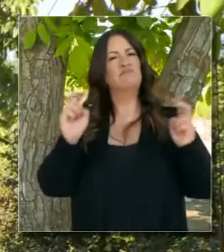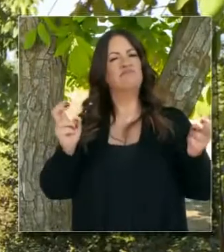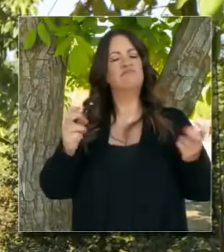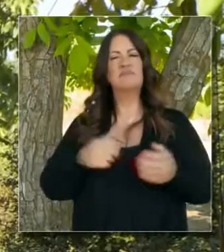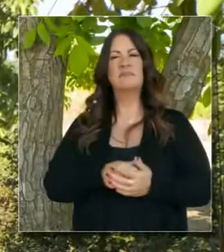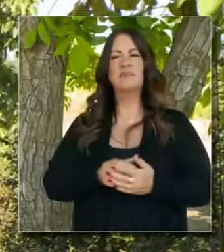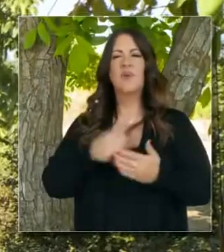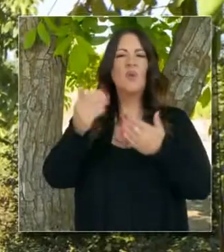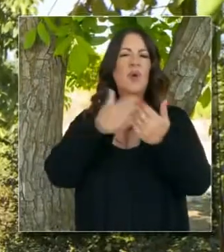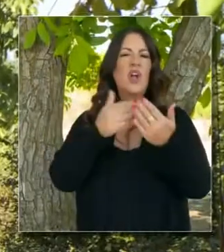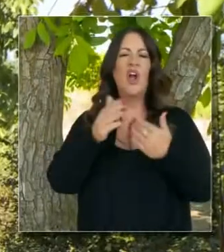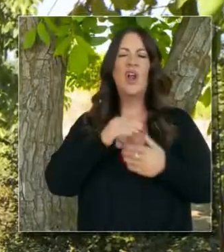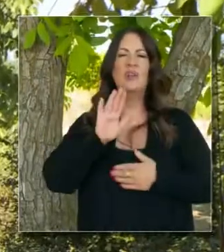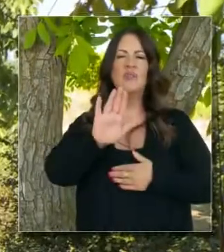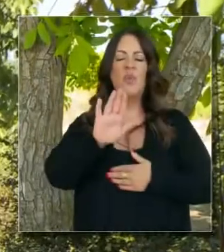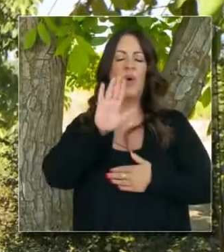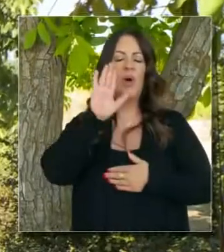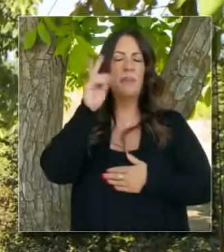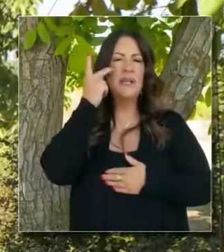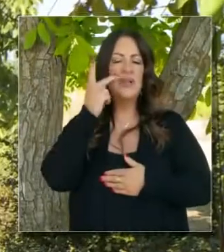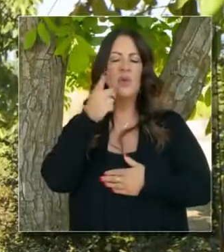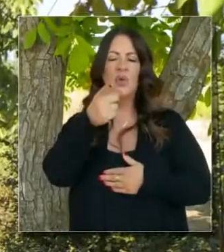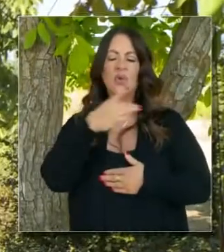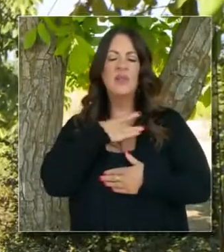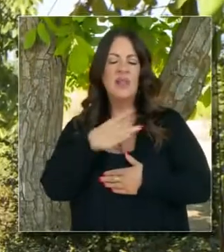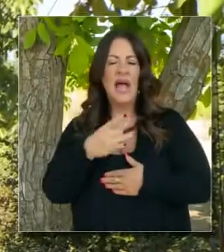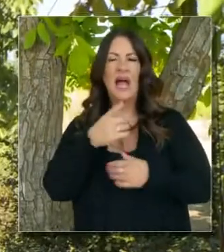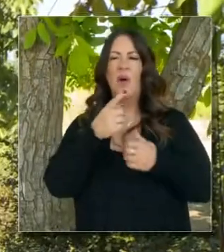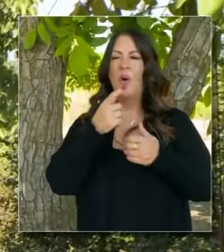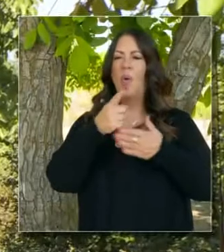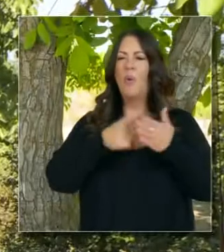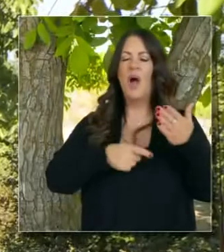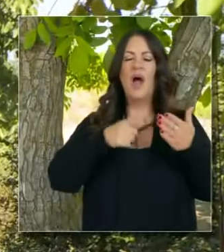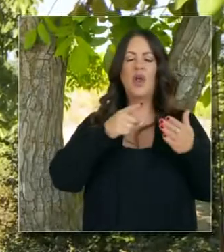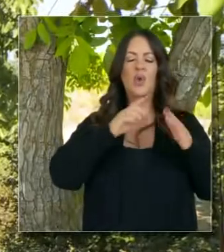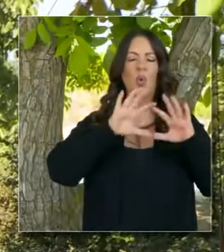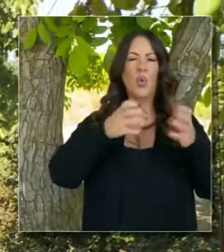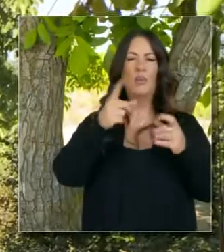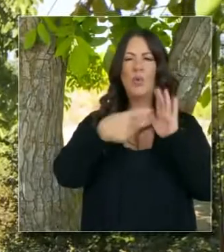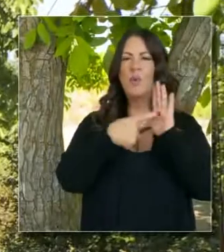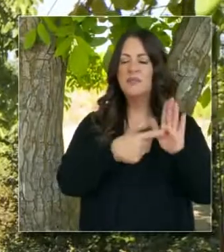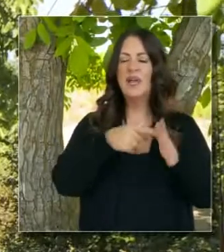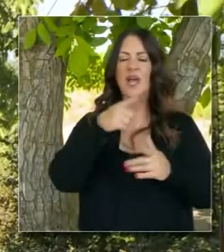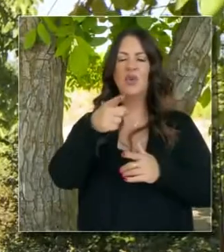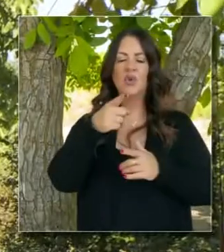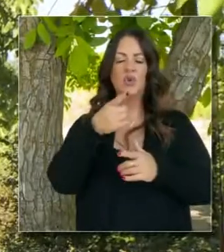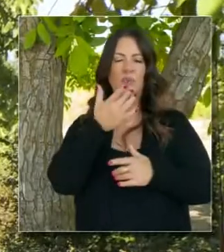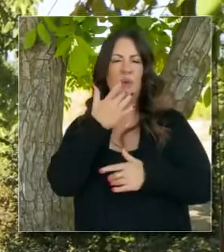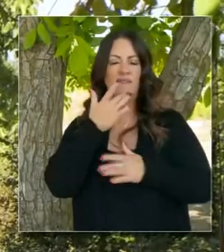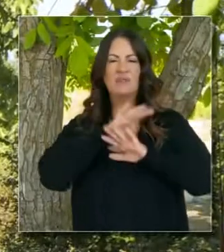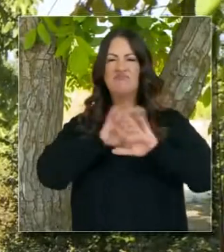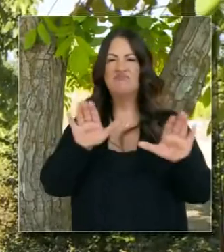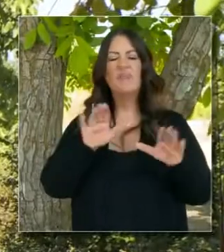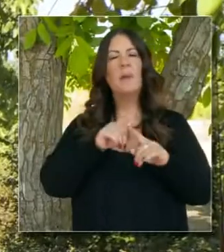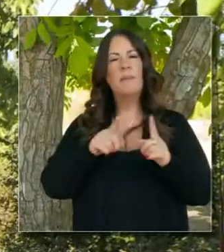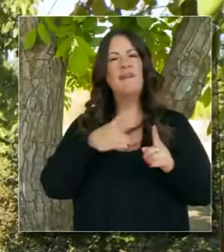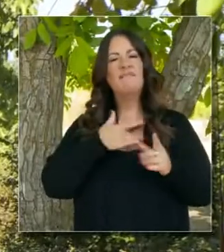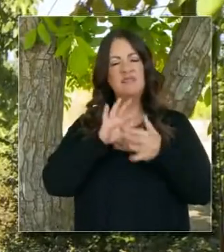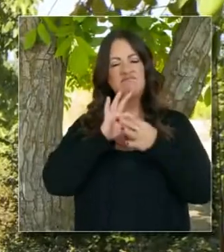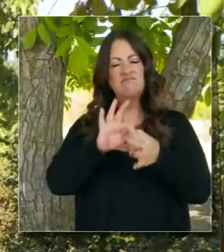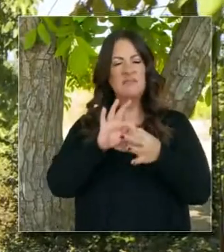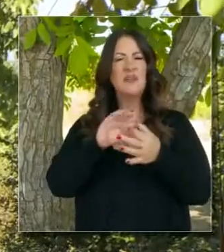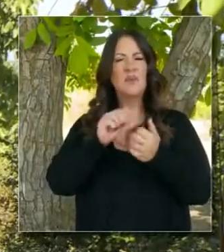espíritu, espero que a pesar de sus inclinaciones políticas, o sus afiliaciones políticas,